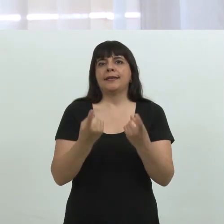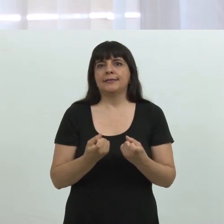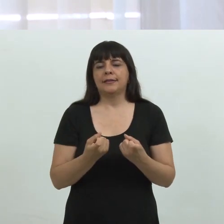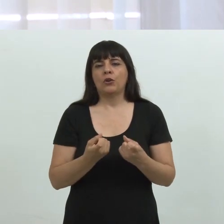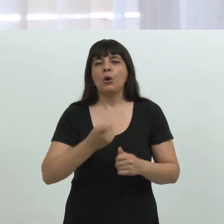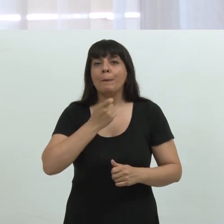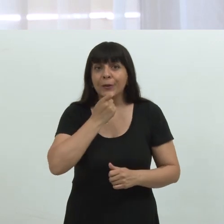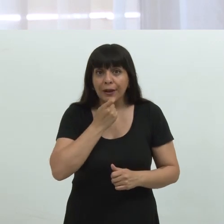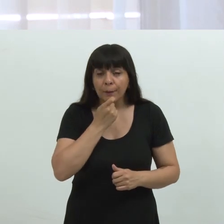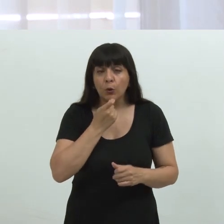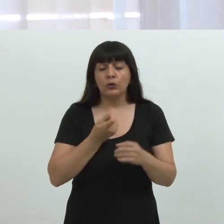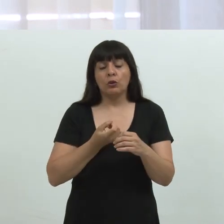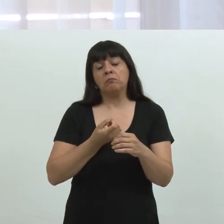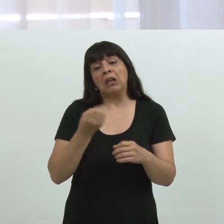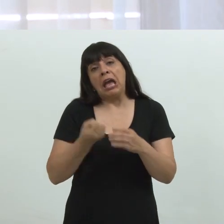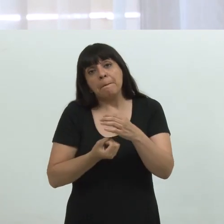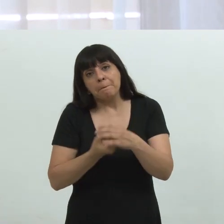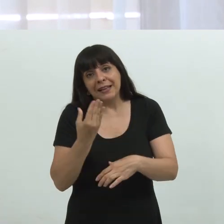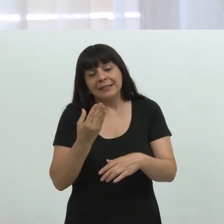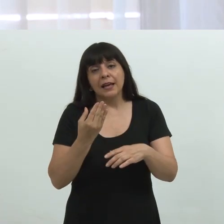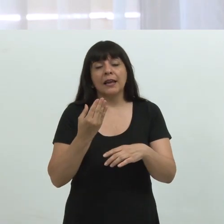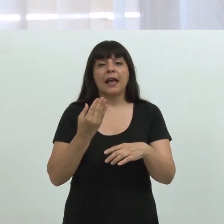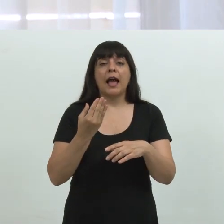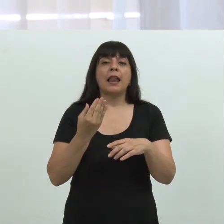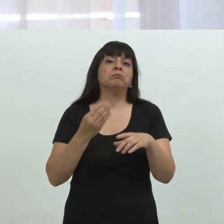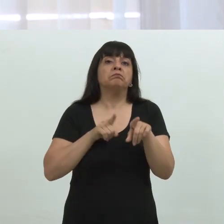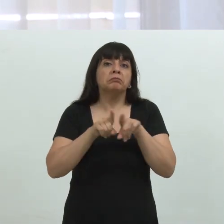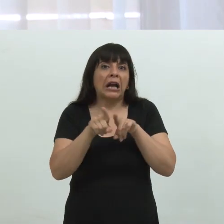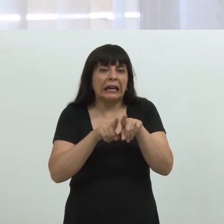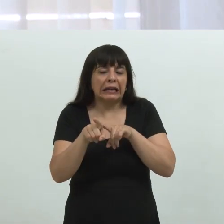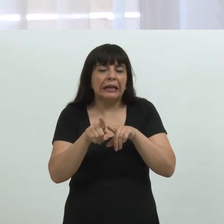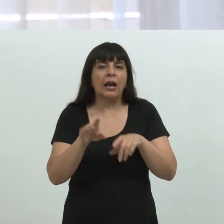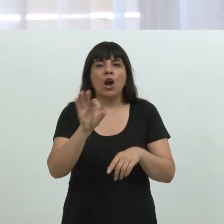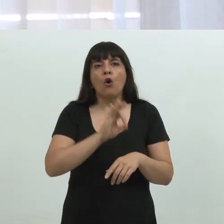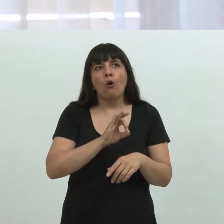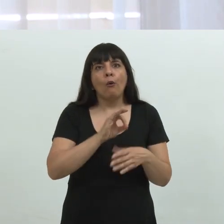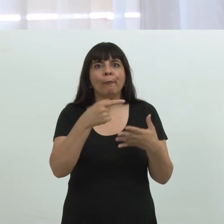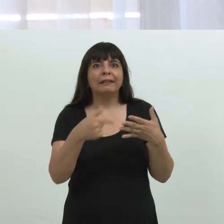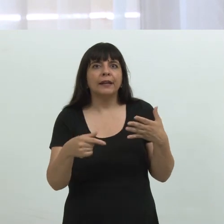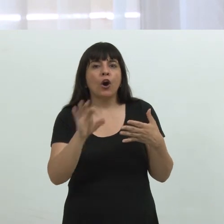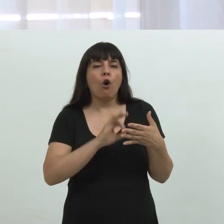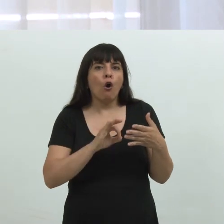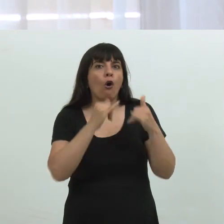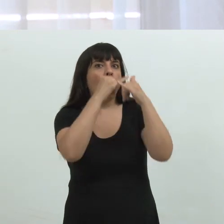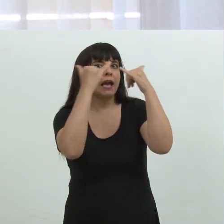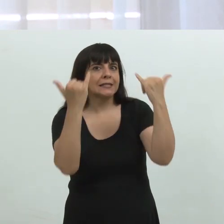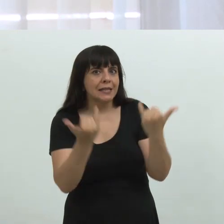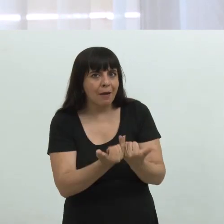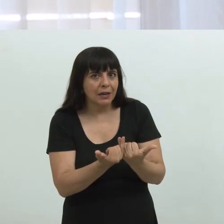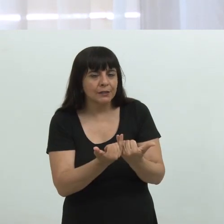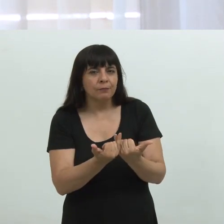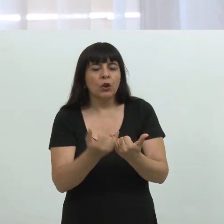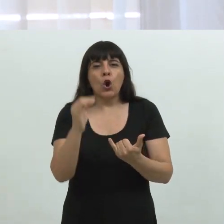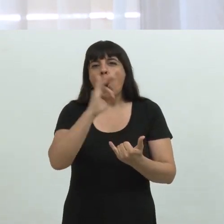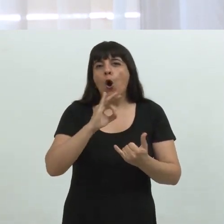por ejemplo, cuando comienzan a cursar una carrera, las materias, por ejemplo, cuando tienen que rendir exámenes,